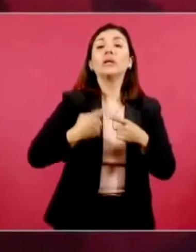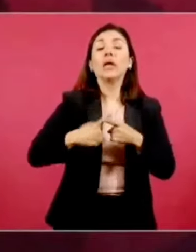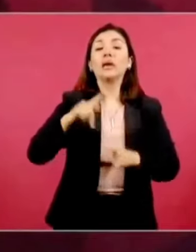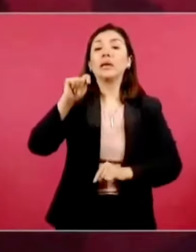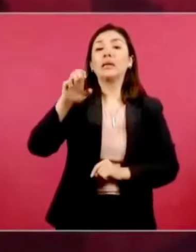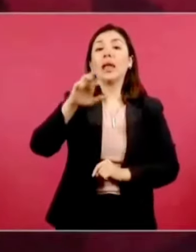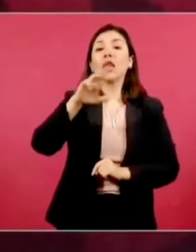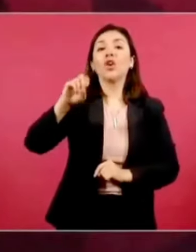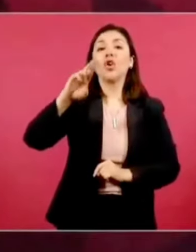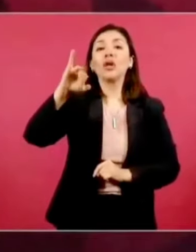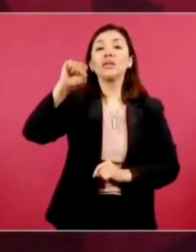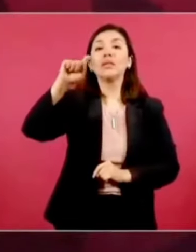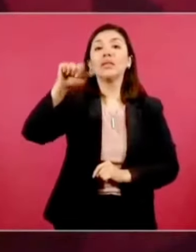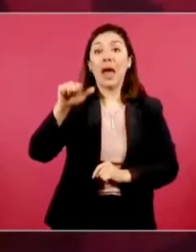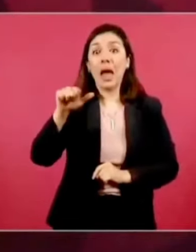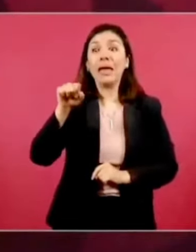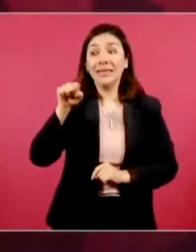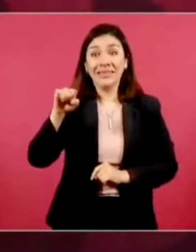Y le dije,